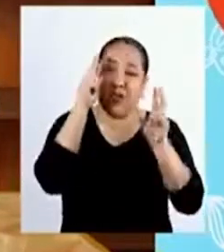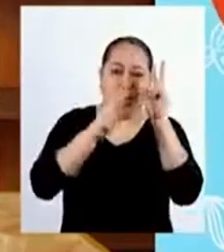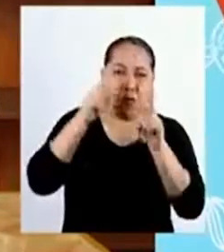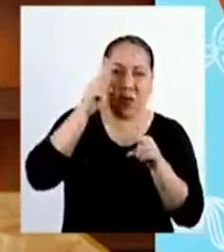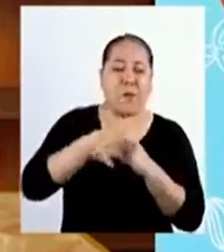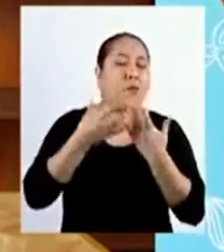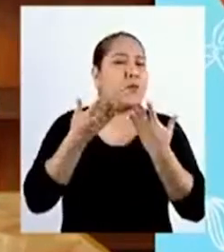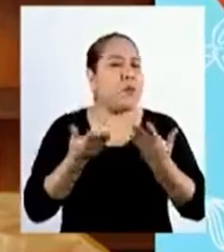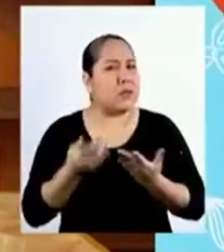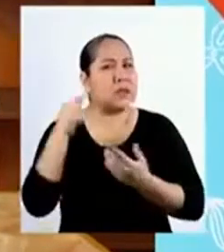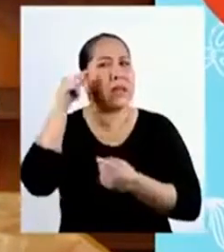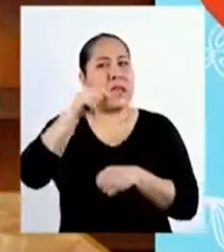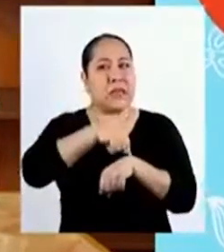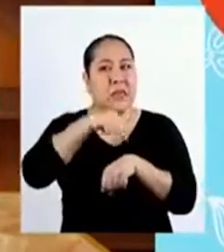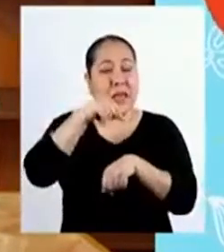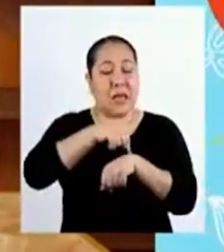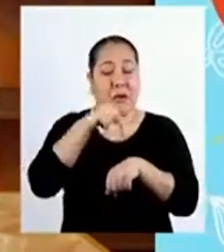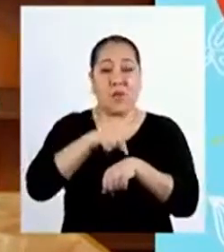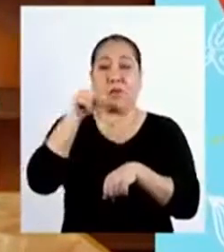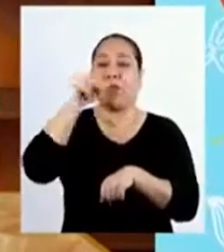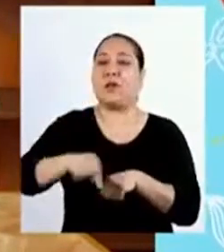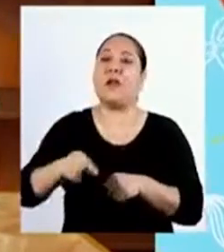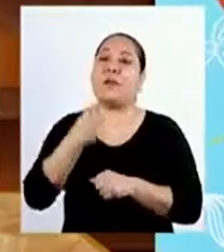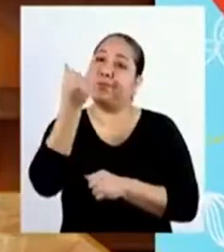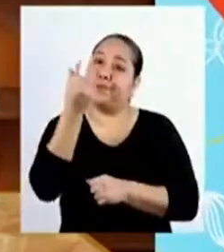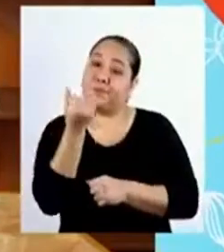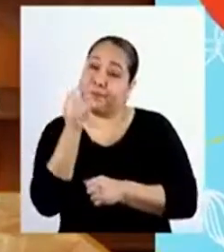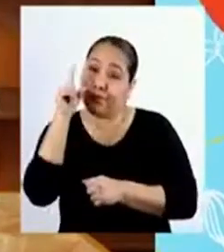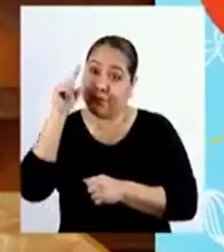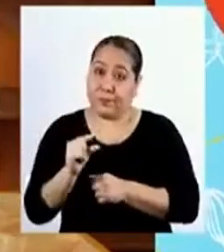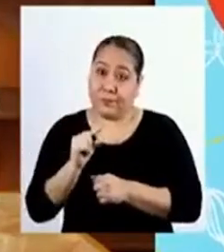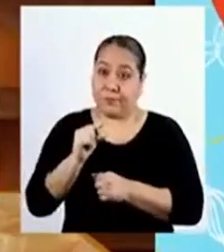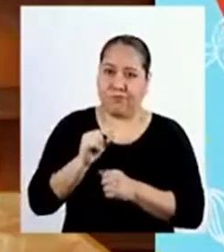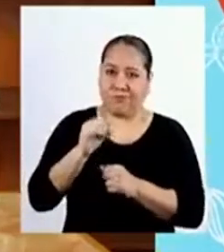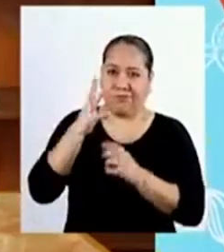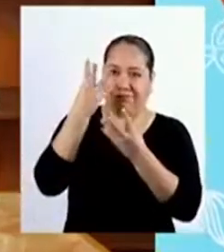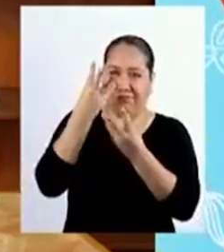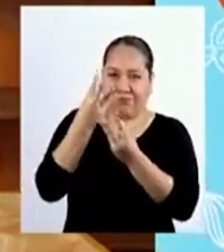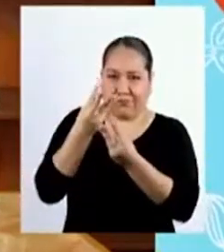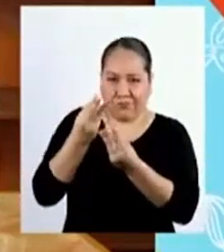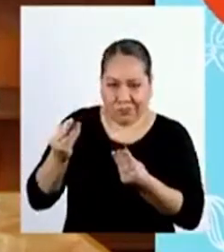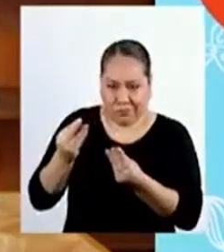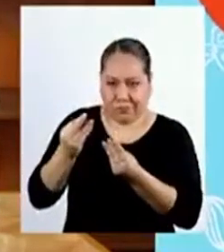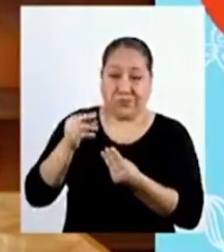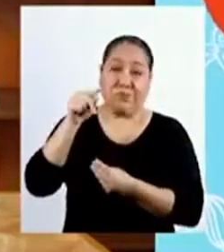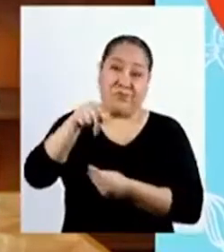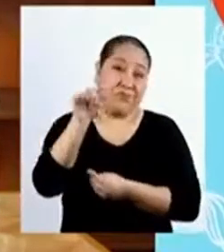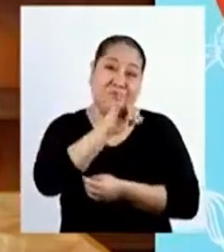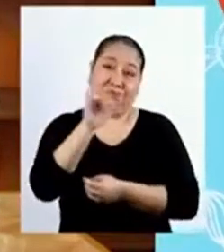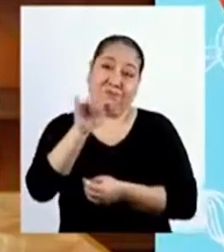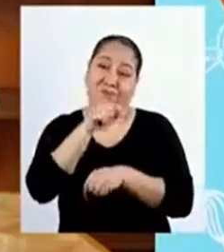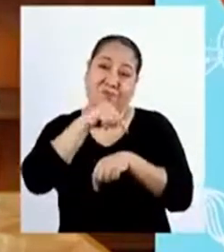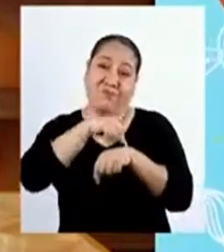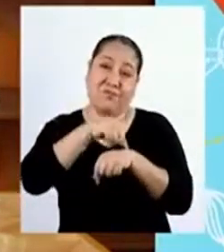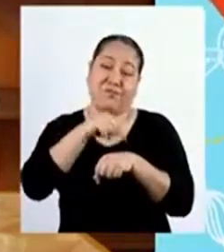notamos sobre todo en situaciones en las que nuestros ingresos se ven disminuidos, como sucedió con la familia de